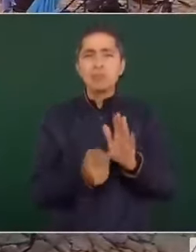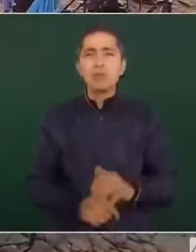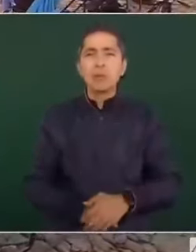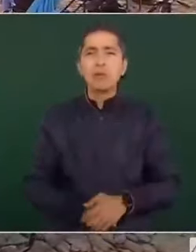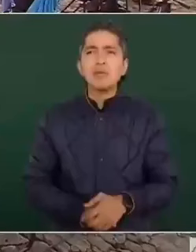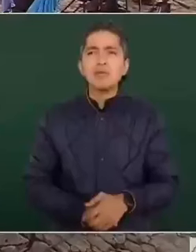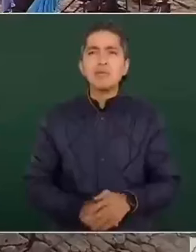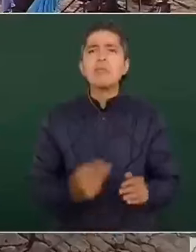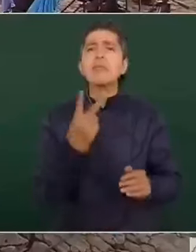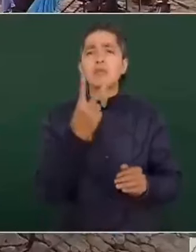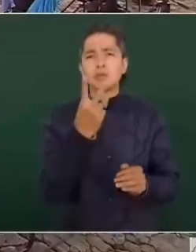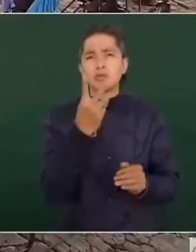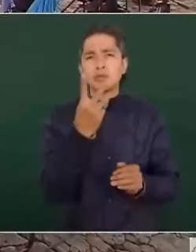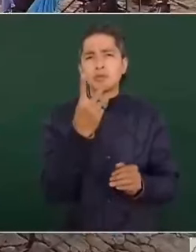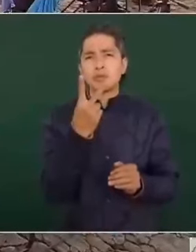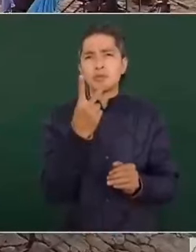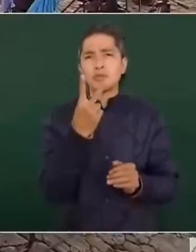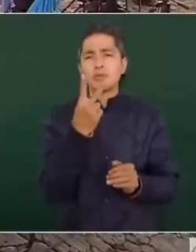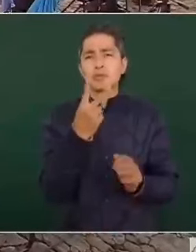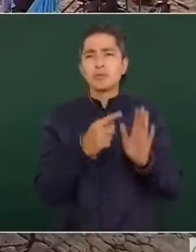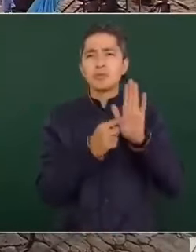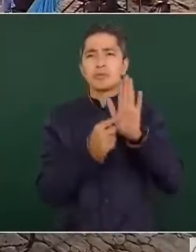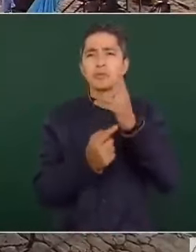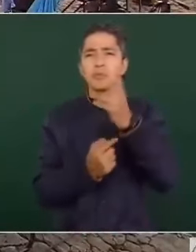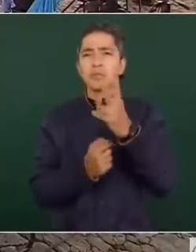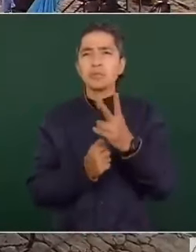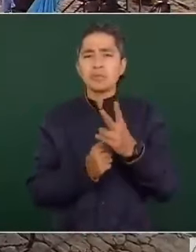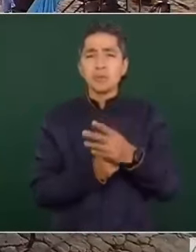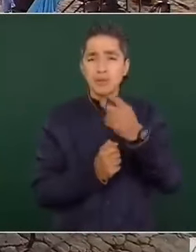Son dos. Miren esto.